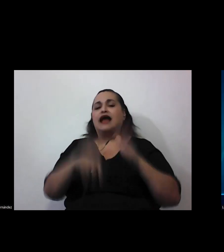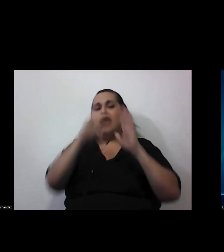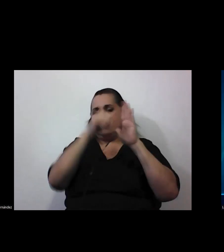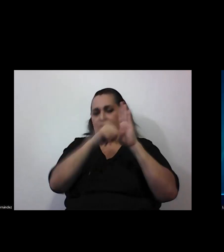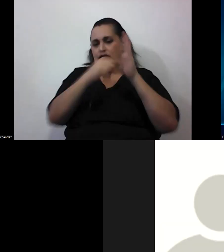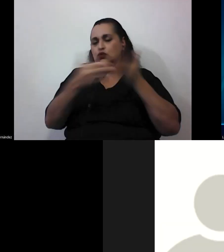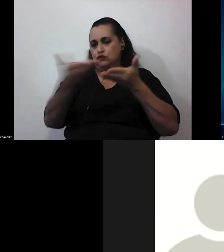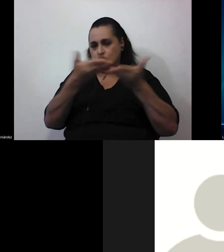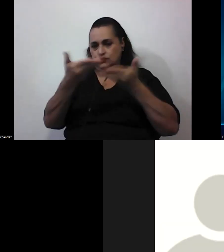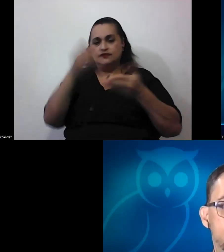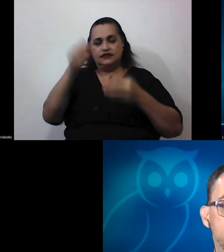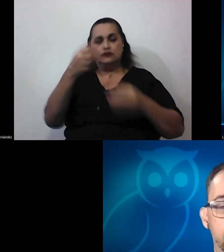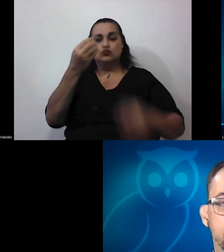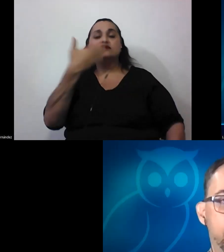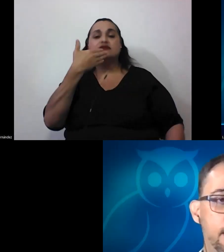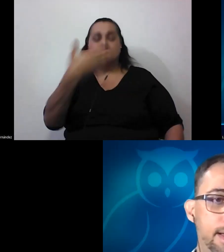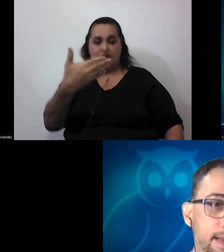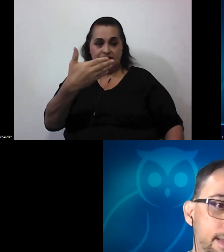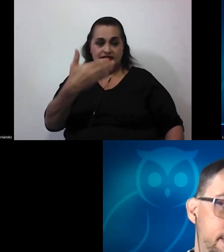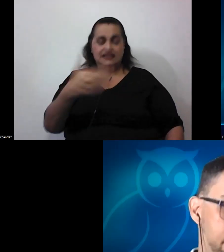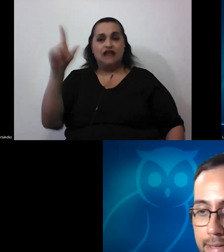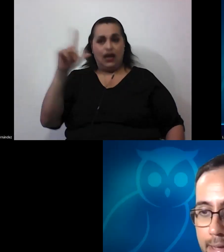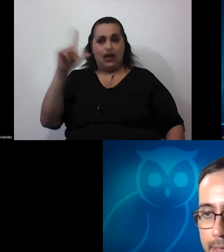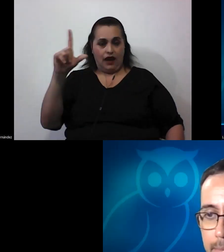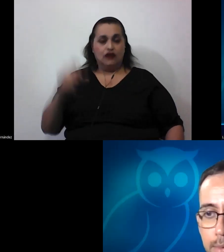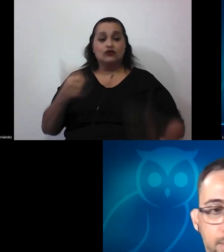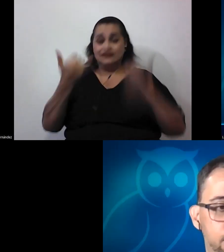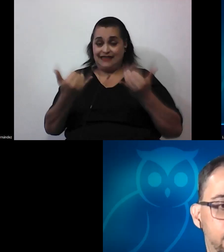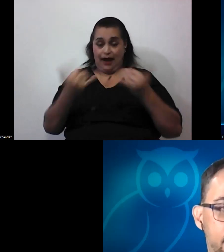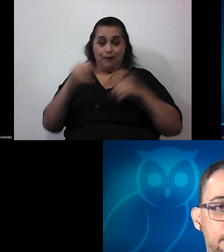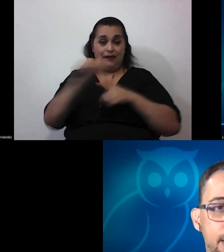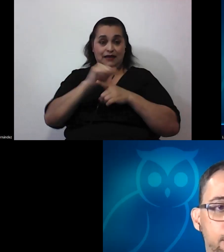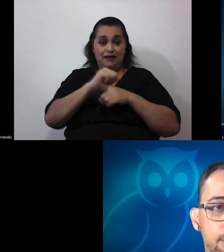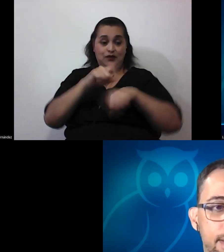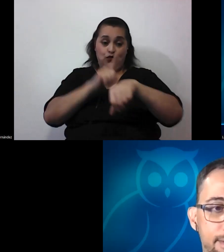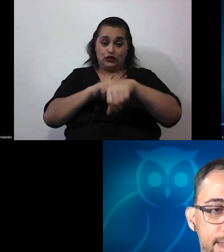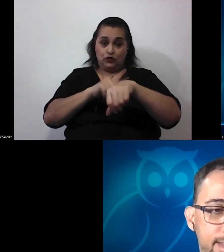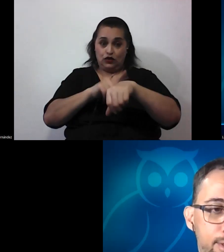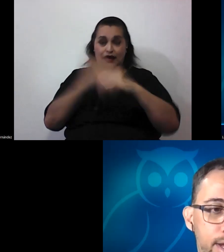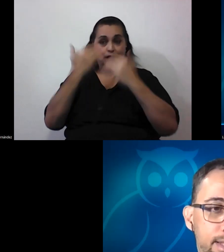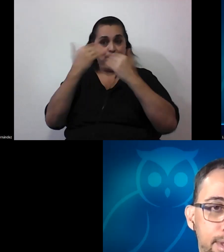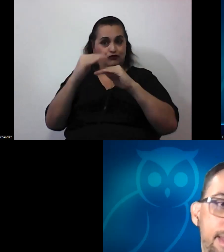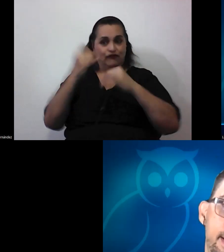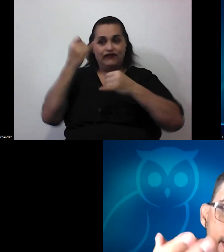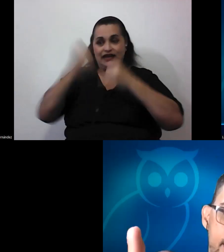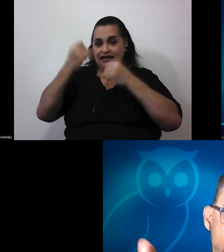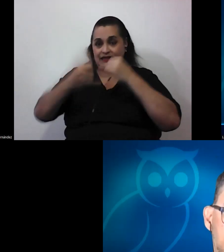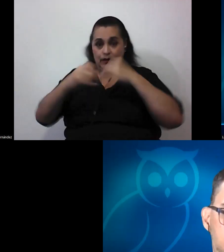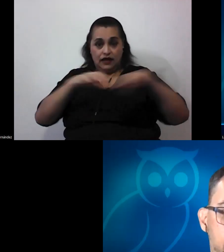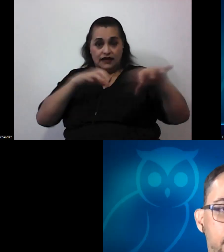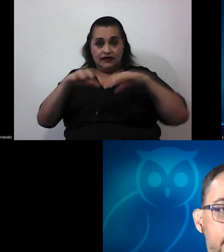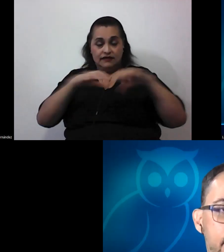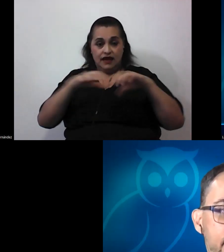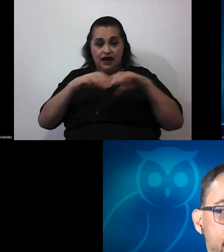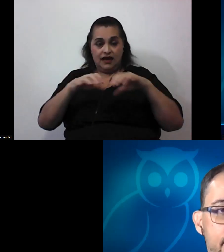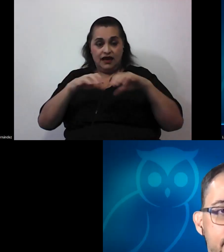muchas gracias don Leonardo ya prácticamente por cuestión de tiempo estamos finalizando la actividad por